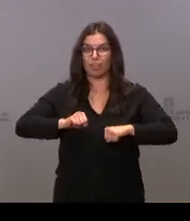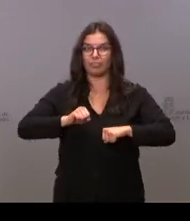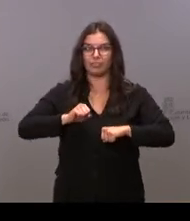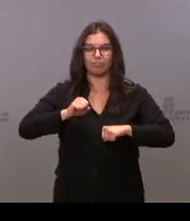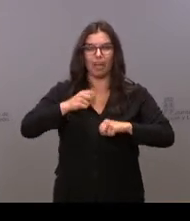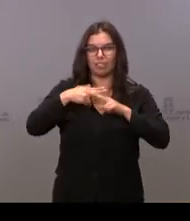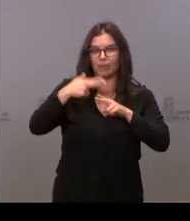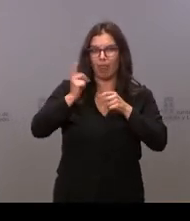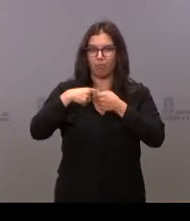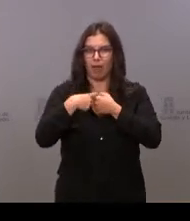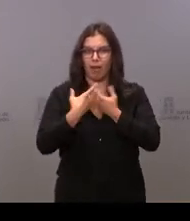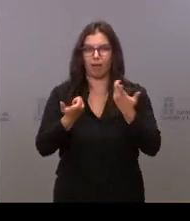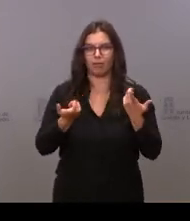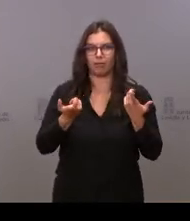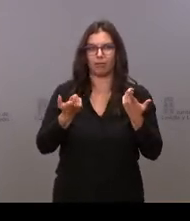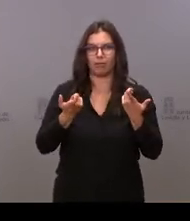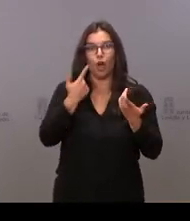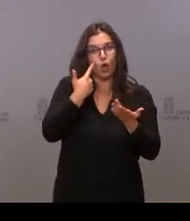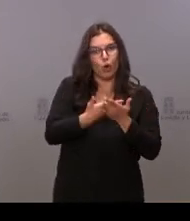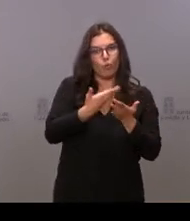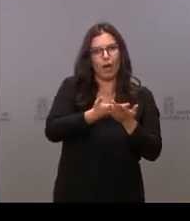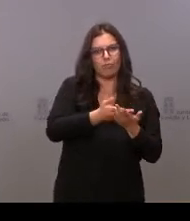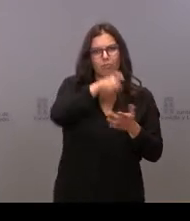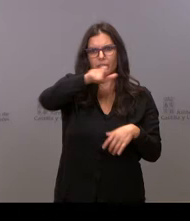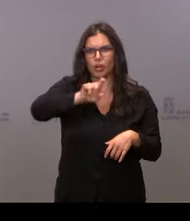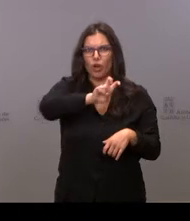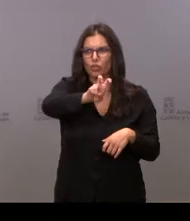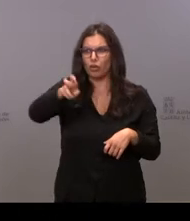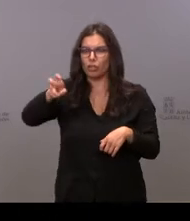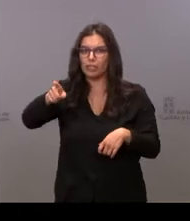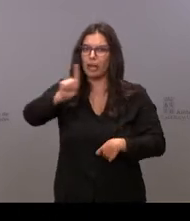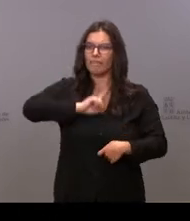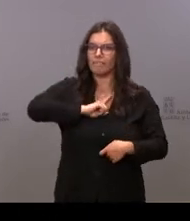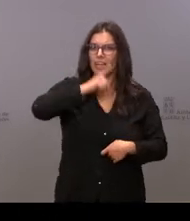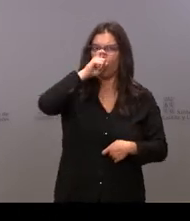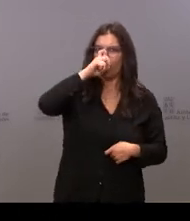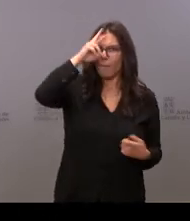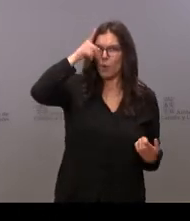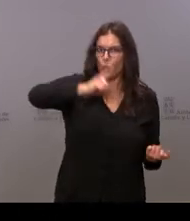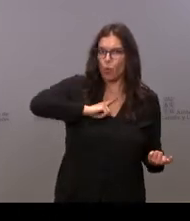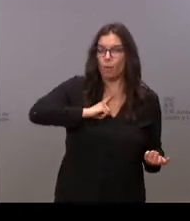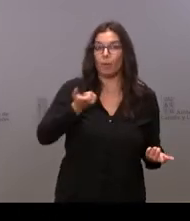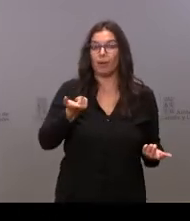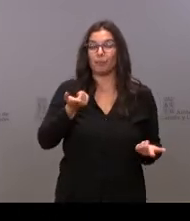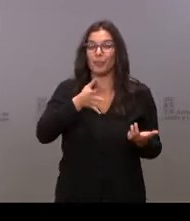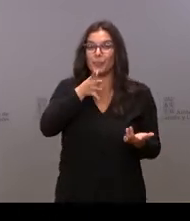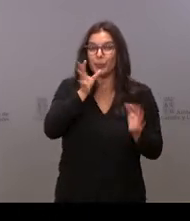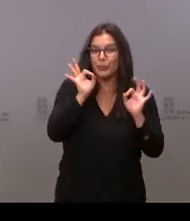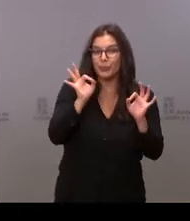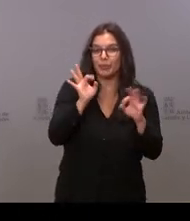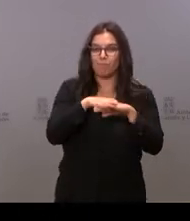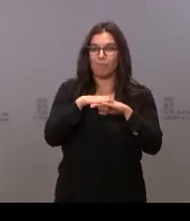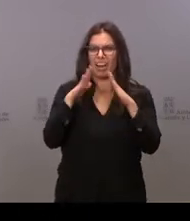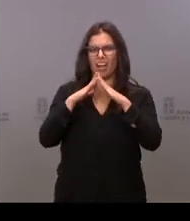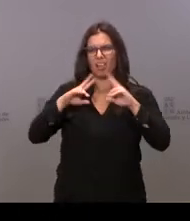en sus actividades, comprobar que otras personas se preocupan por ti, tener motivos concretos para salir de